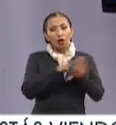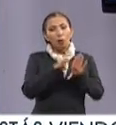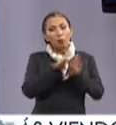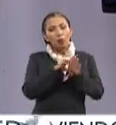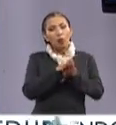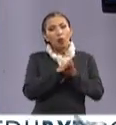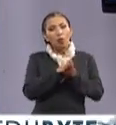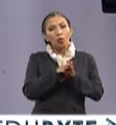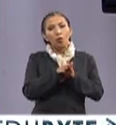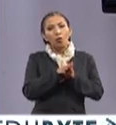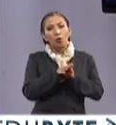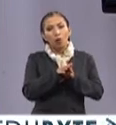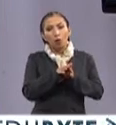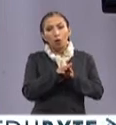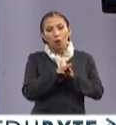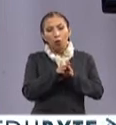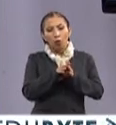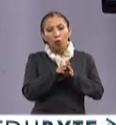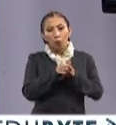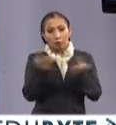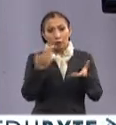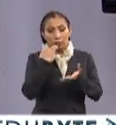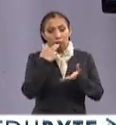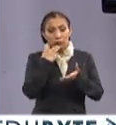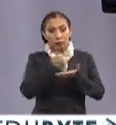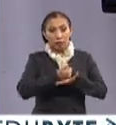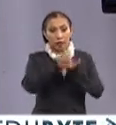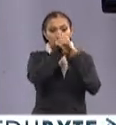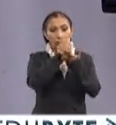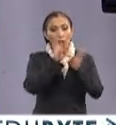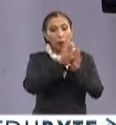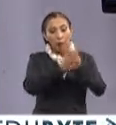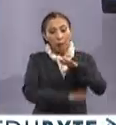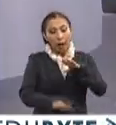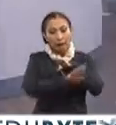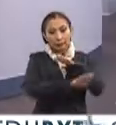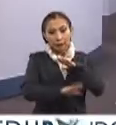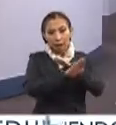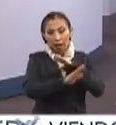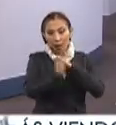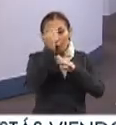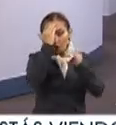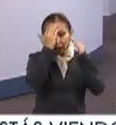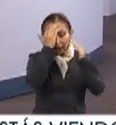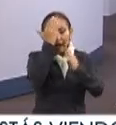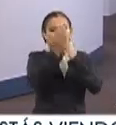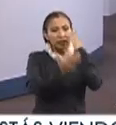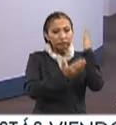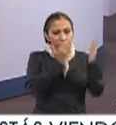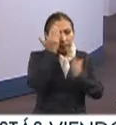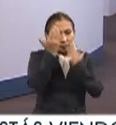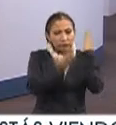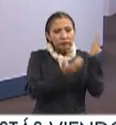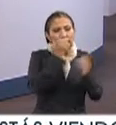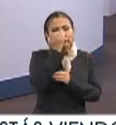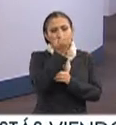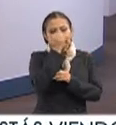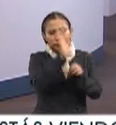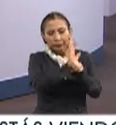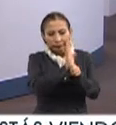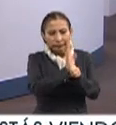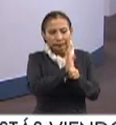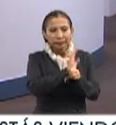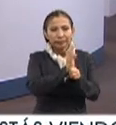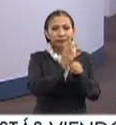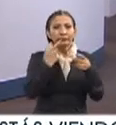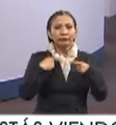un sustento teórico, ¿no? El conocer, el conocer de escuelas de cine,